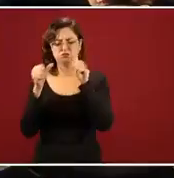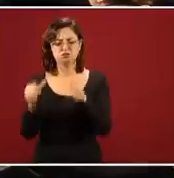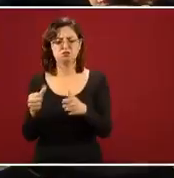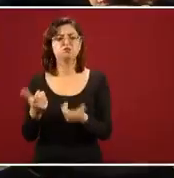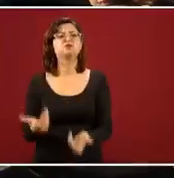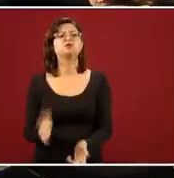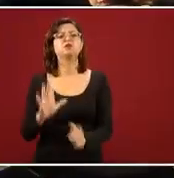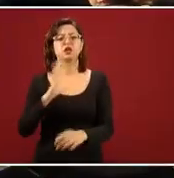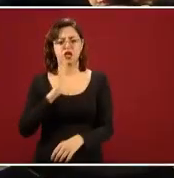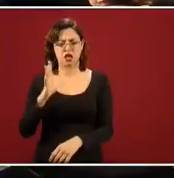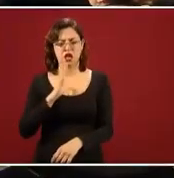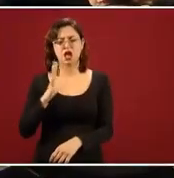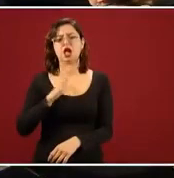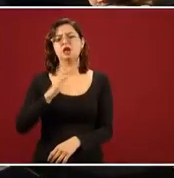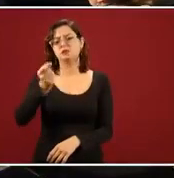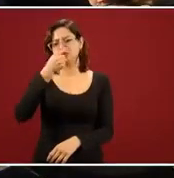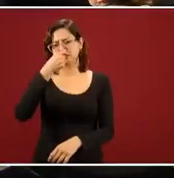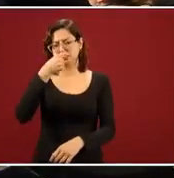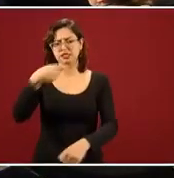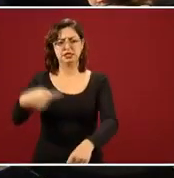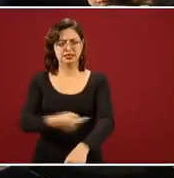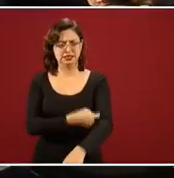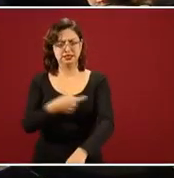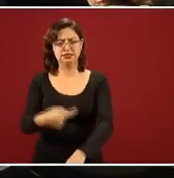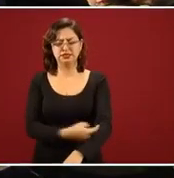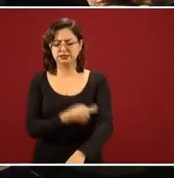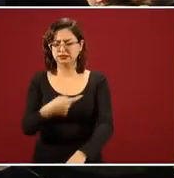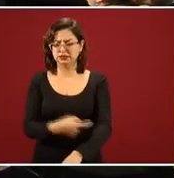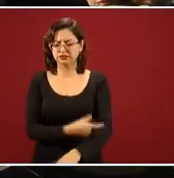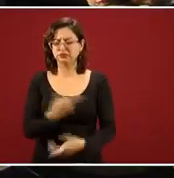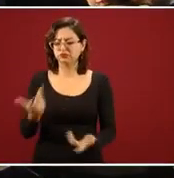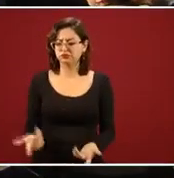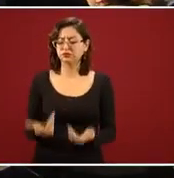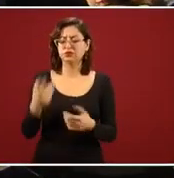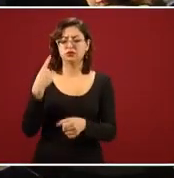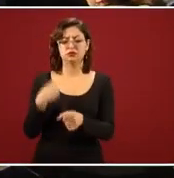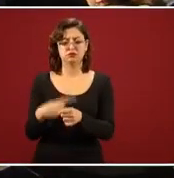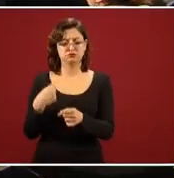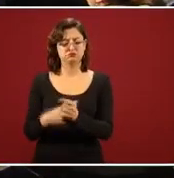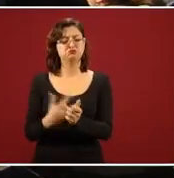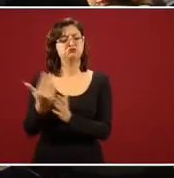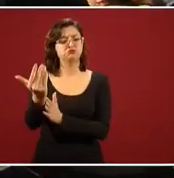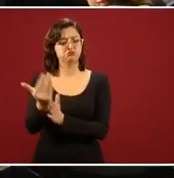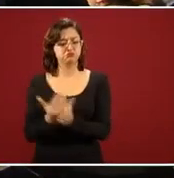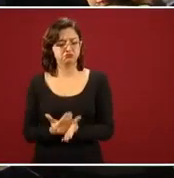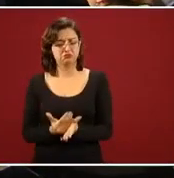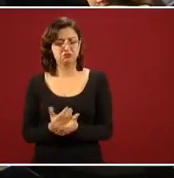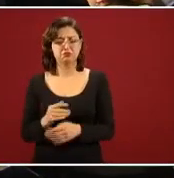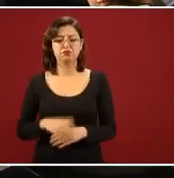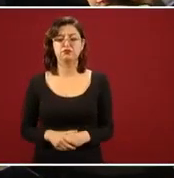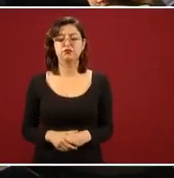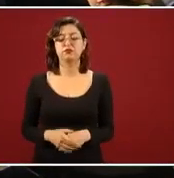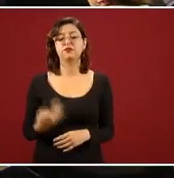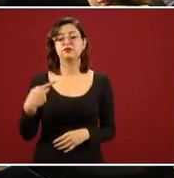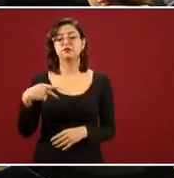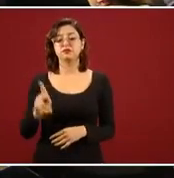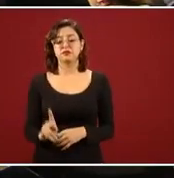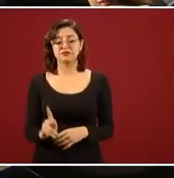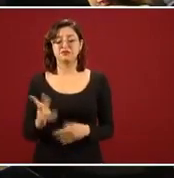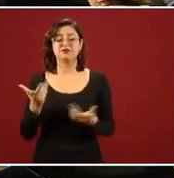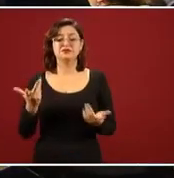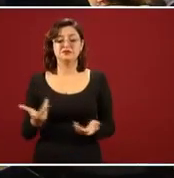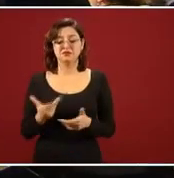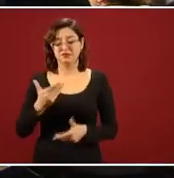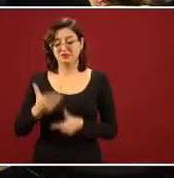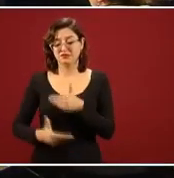de quimioterapia disponible, logrando la remisión de la enfermedad. Presentó una reacción alérgica a